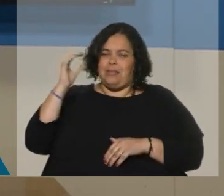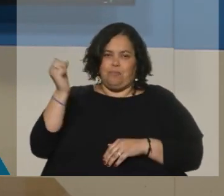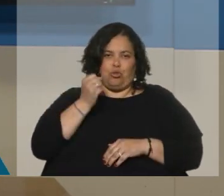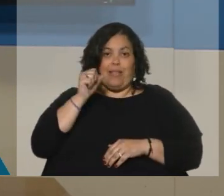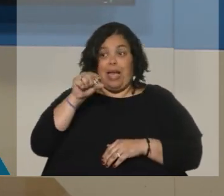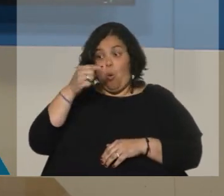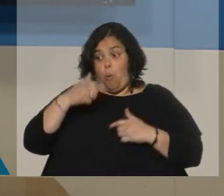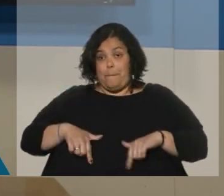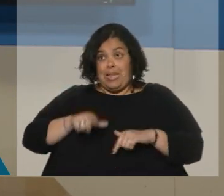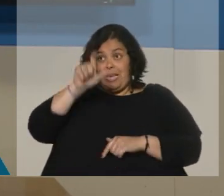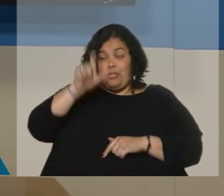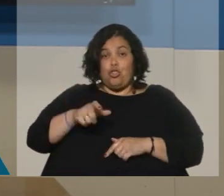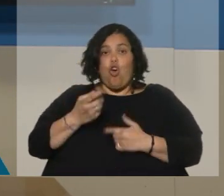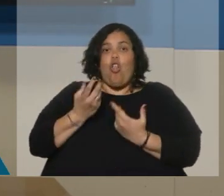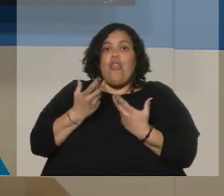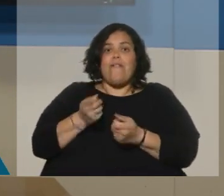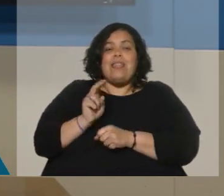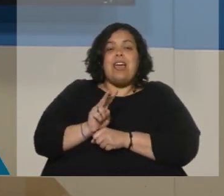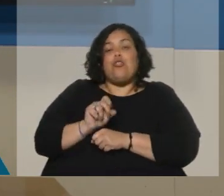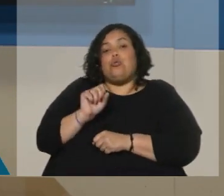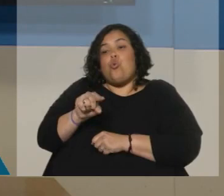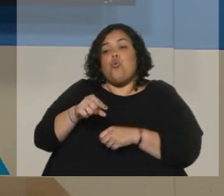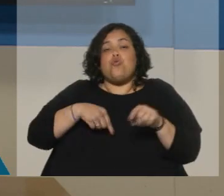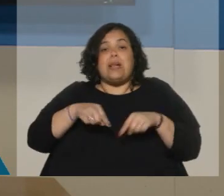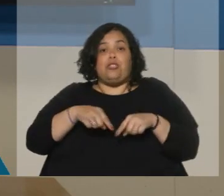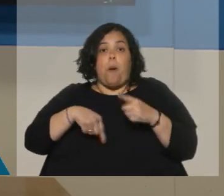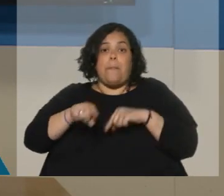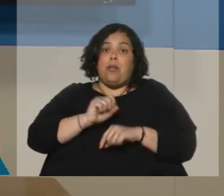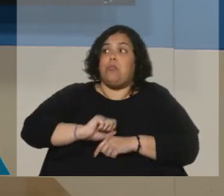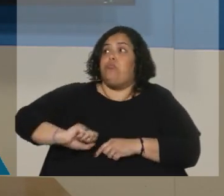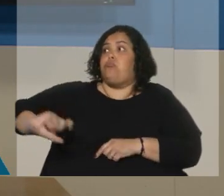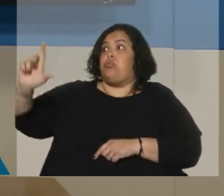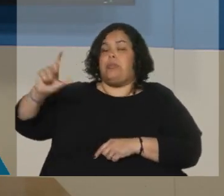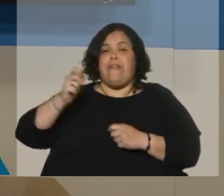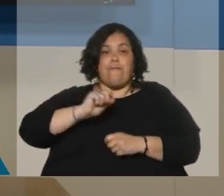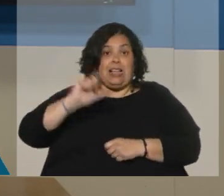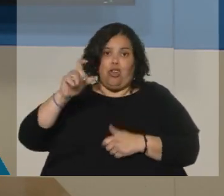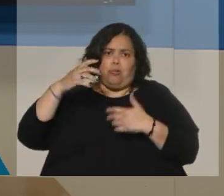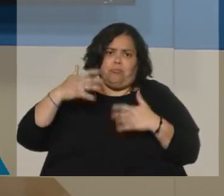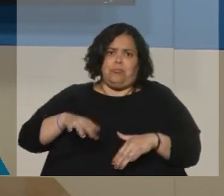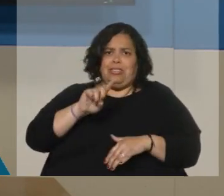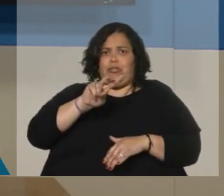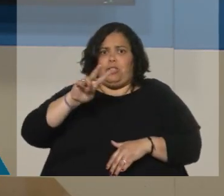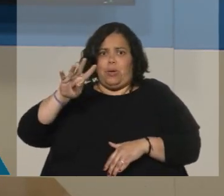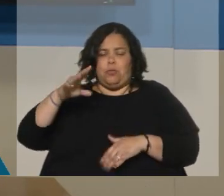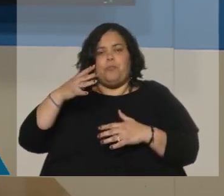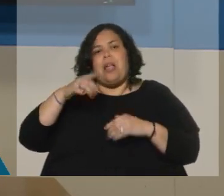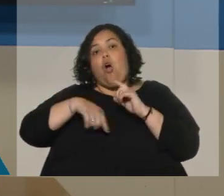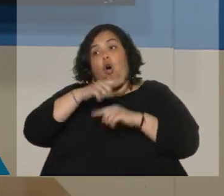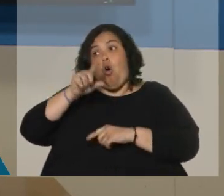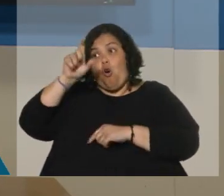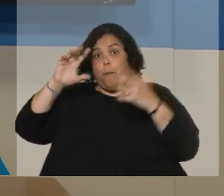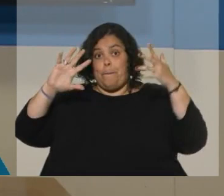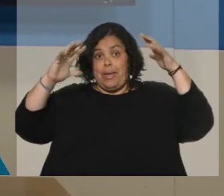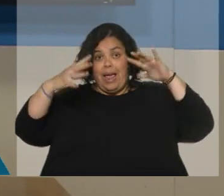tratando de defender una gestión que llevó a la inflación por los cielos. Un candidato especialista, un